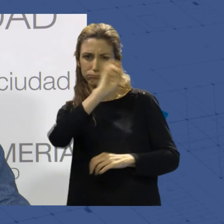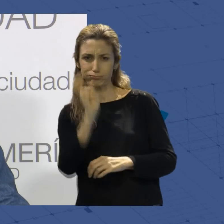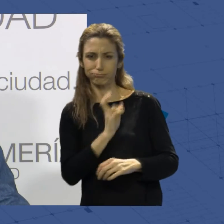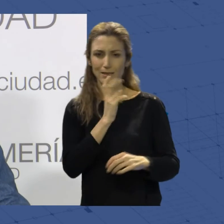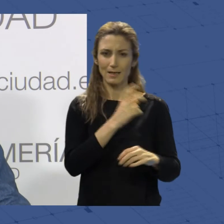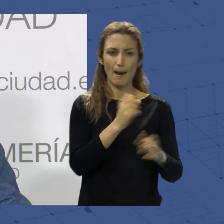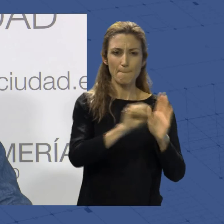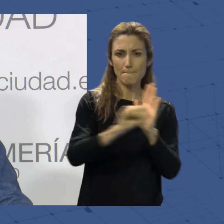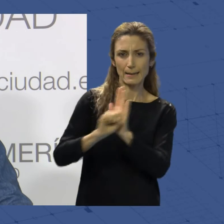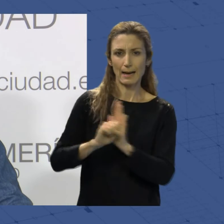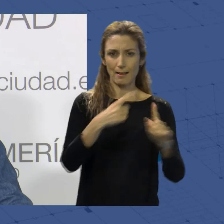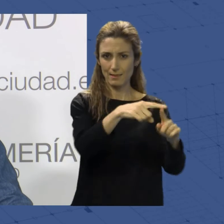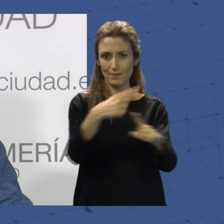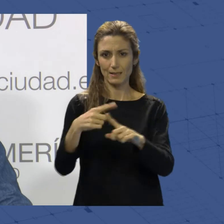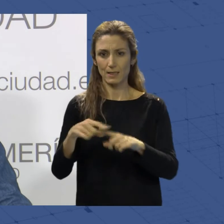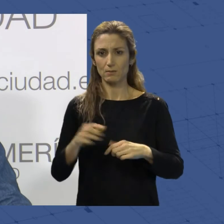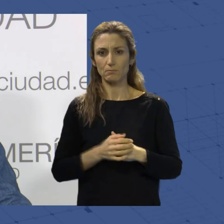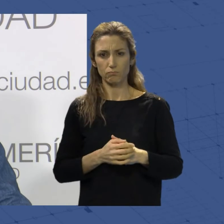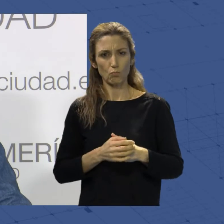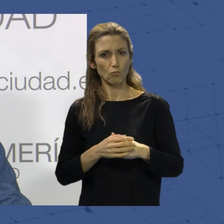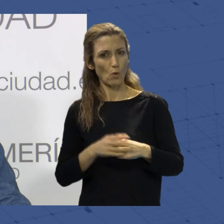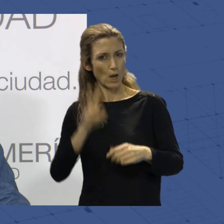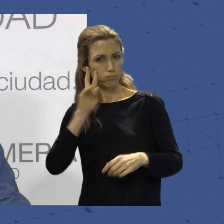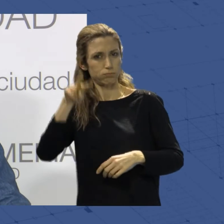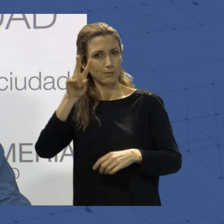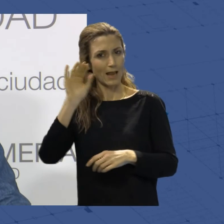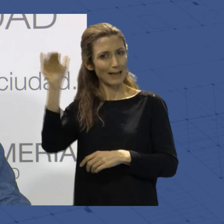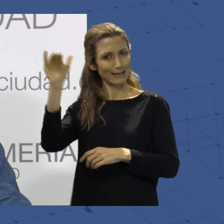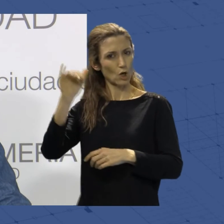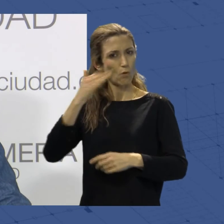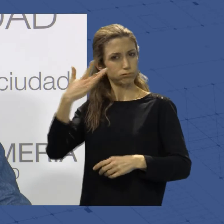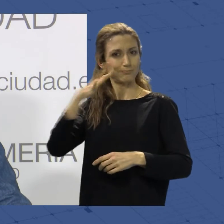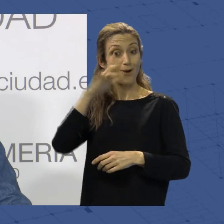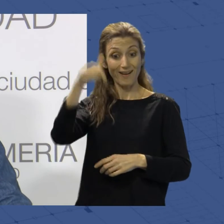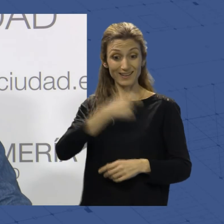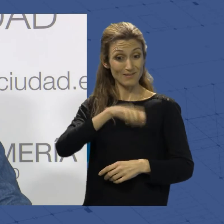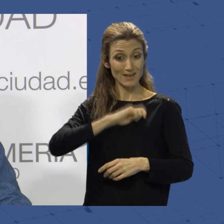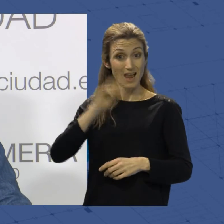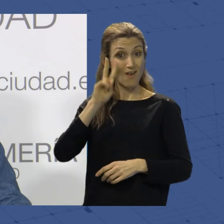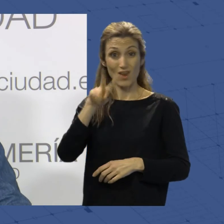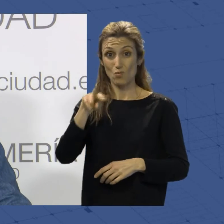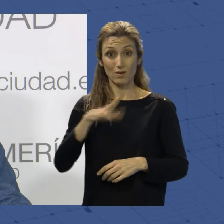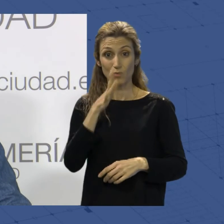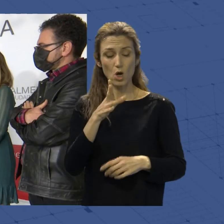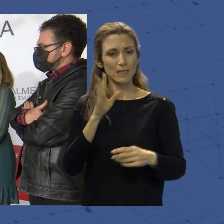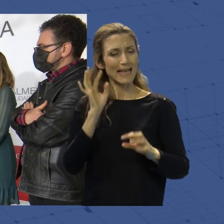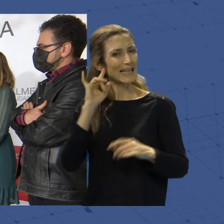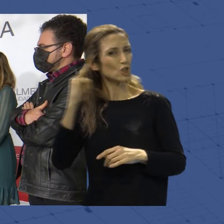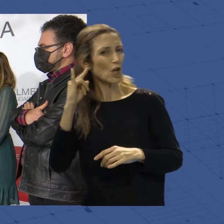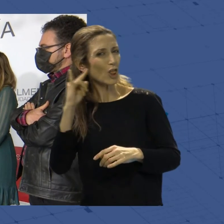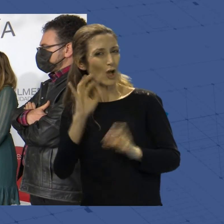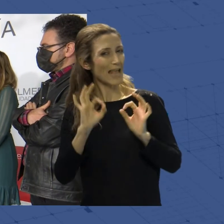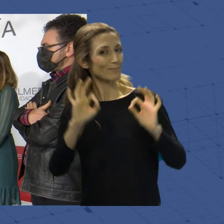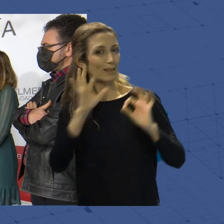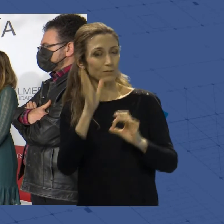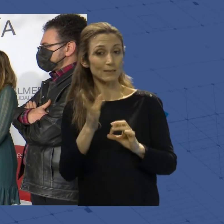diferentes marcas, muy reconocidas en el extranjero pero que aquí no se suelen ver y que tienen un sonido muy particular. También